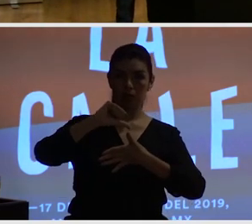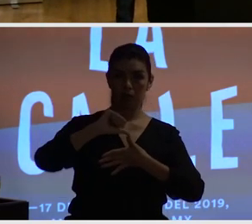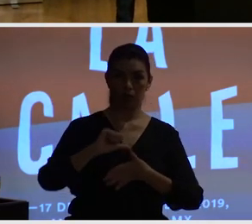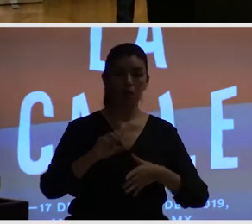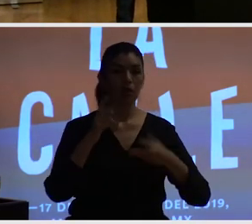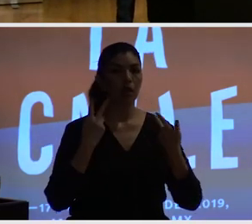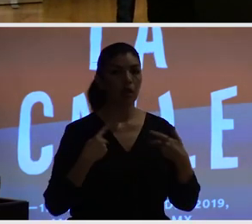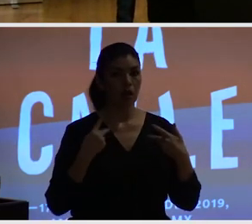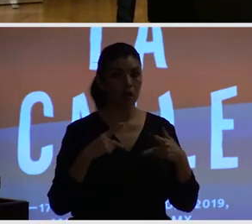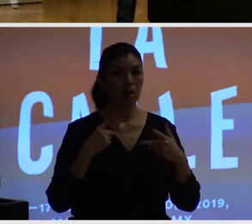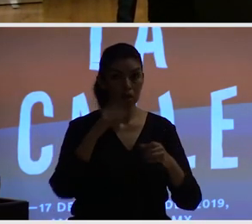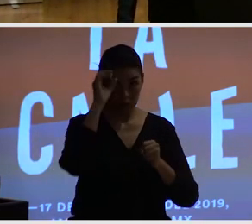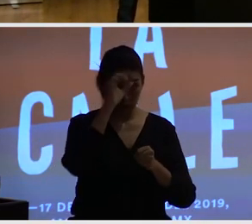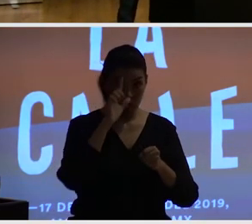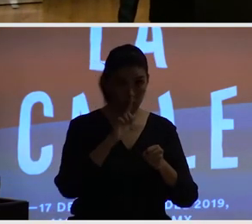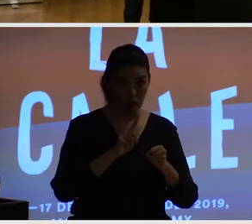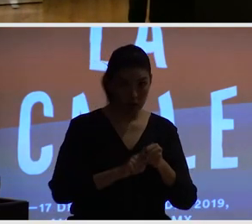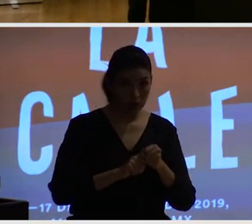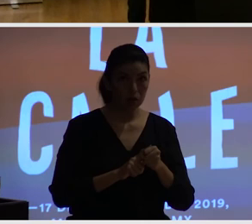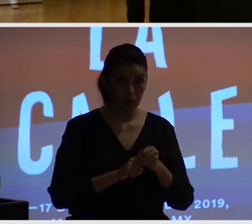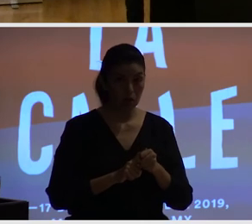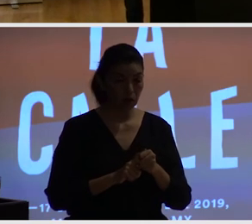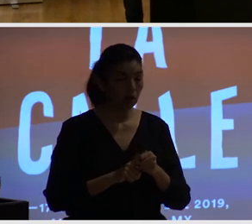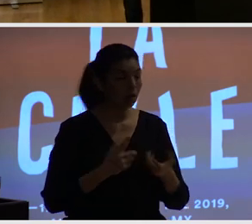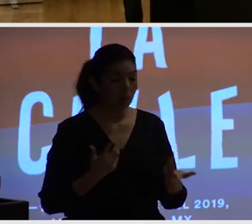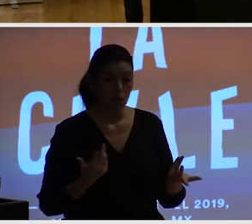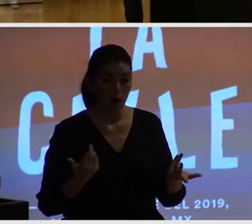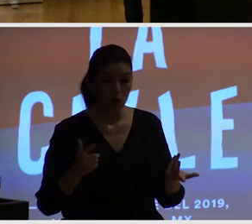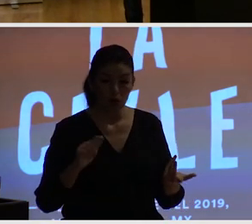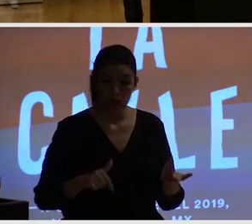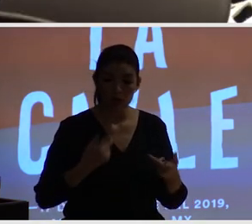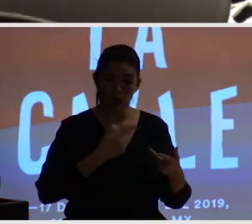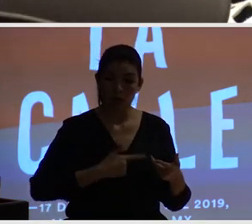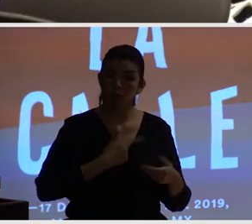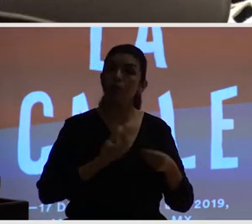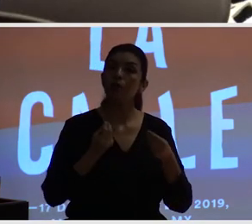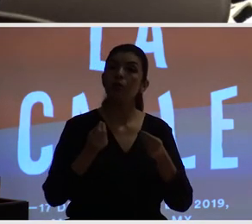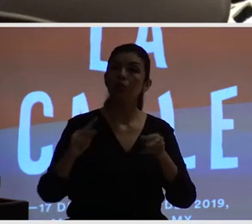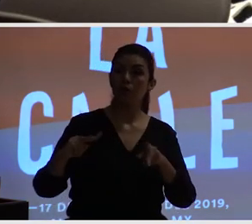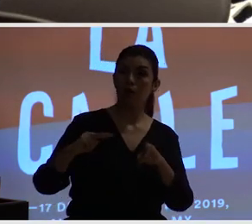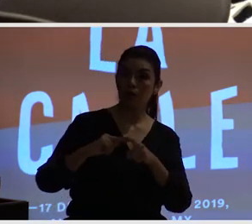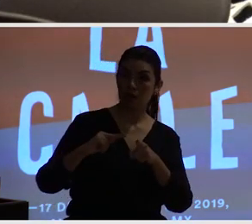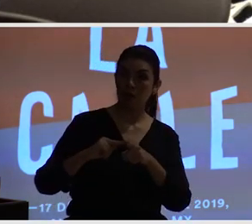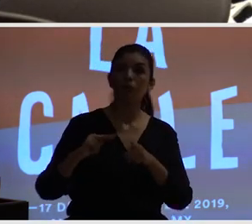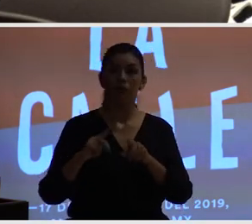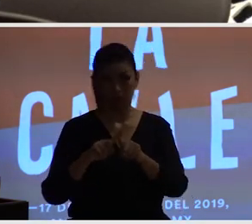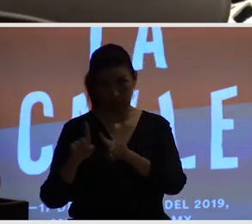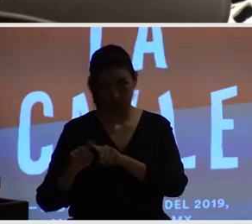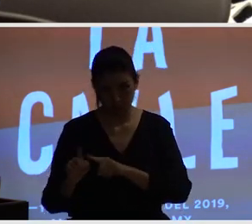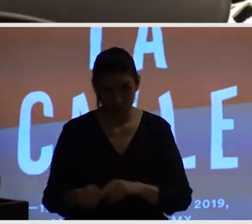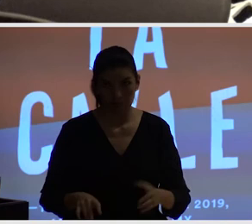trabajo en Latinoamérica trabajo en Estados Unidos la gente ha nacido y crecido en ciudades que se han diseñado para el automóvil y